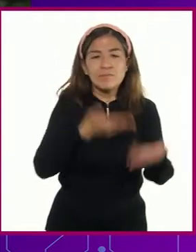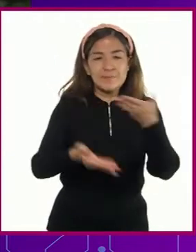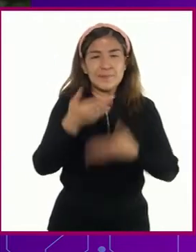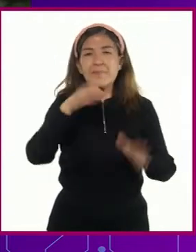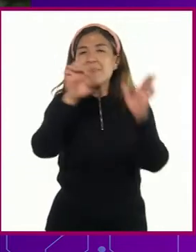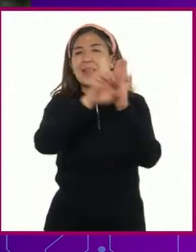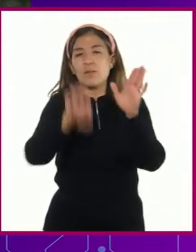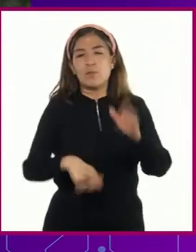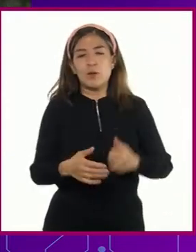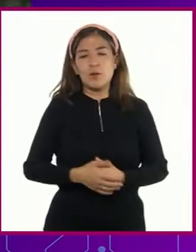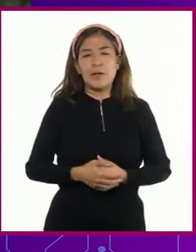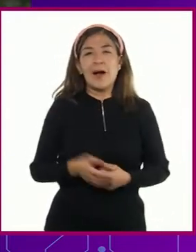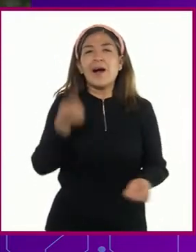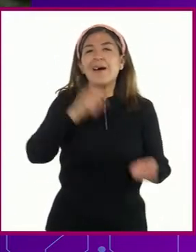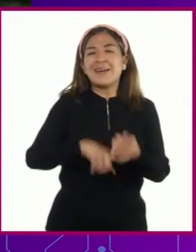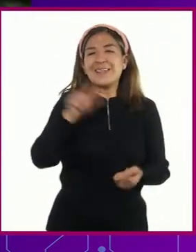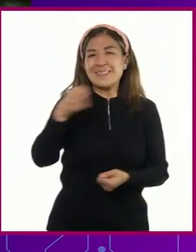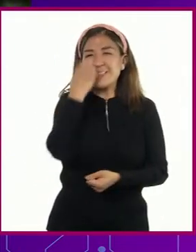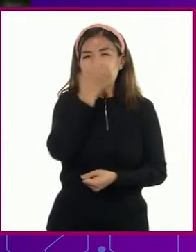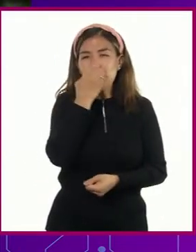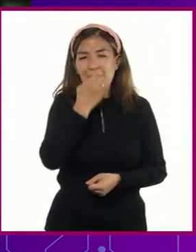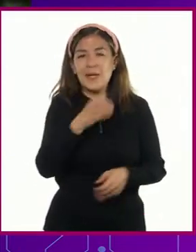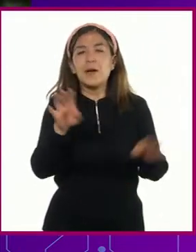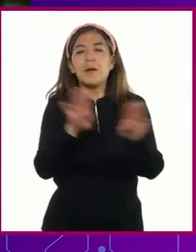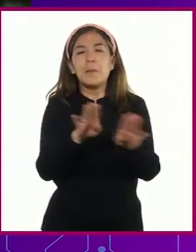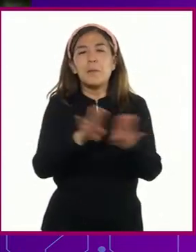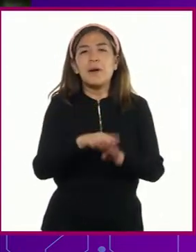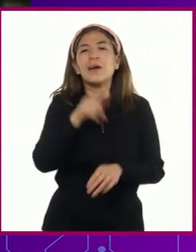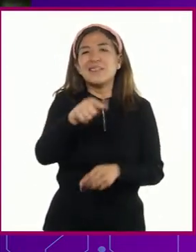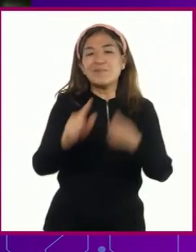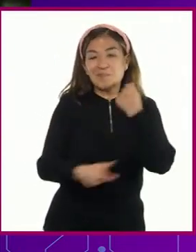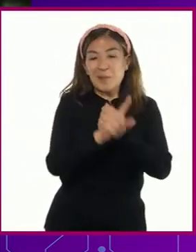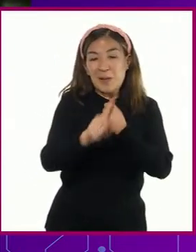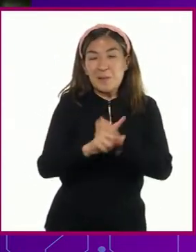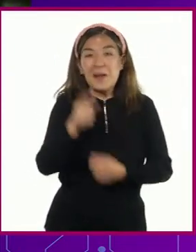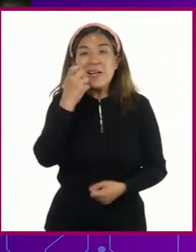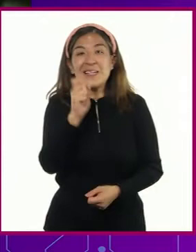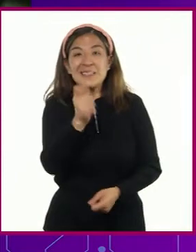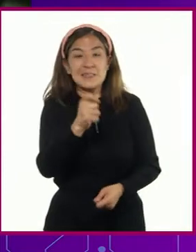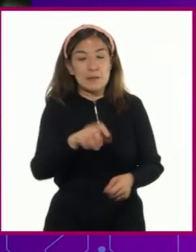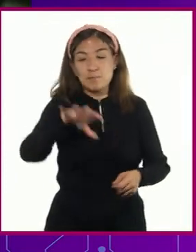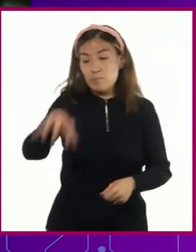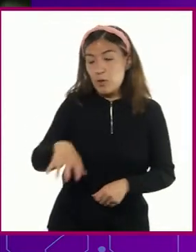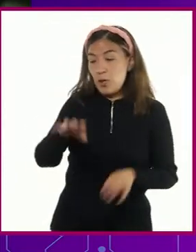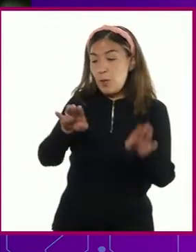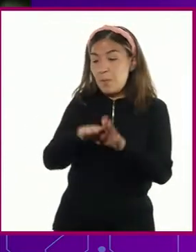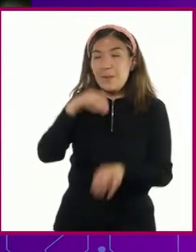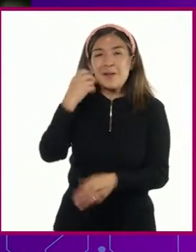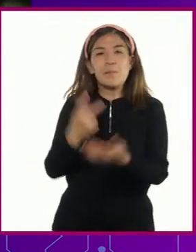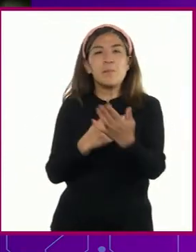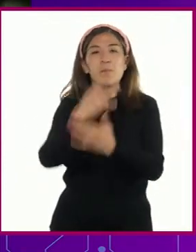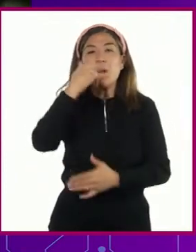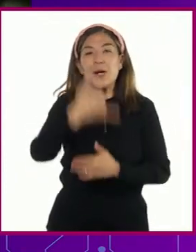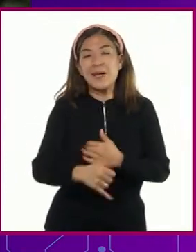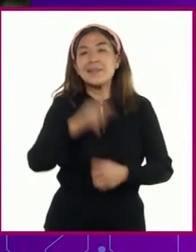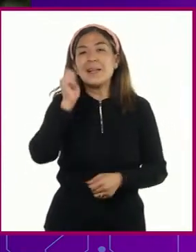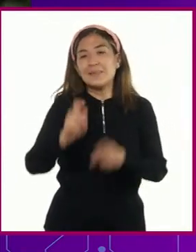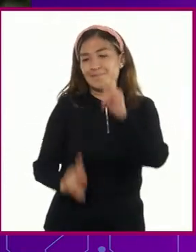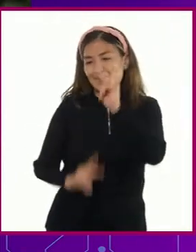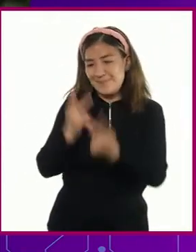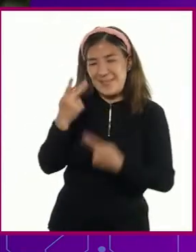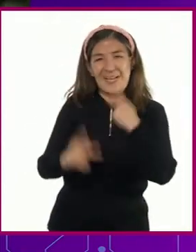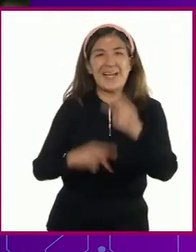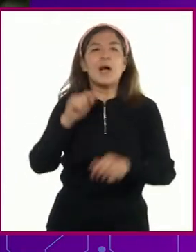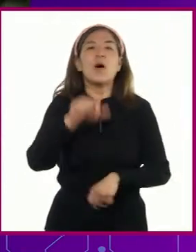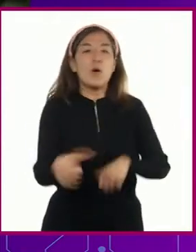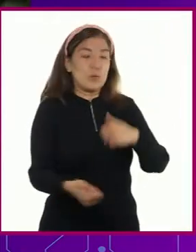si en un grupo de telesecundaria se crea un conflicto porque una parte quiere que el proyecto productivo de aula sea el cultivo de hortalizas